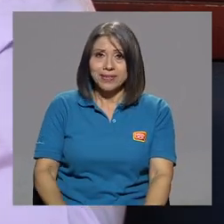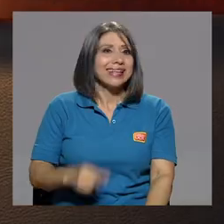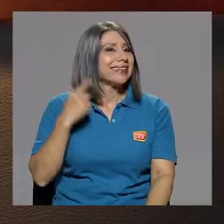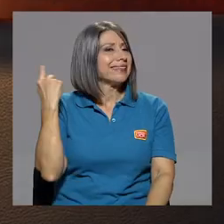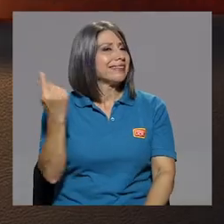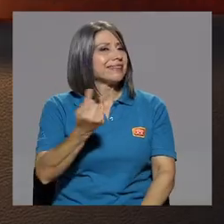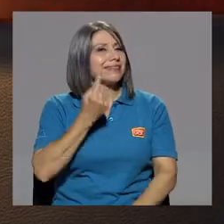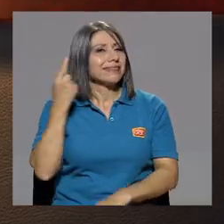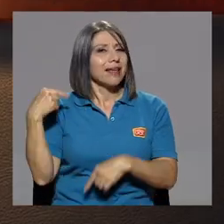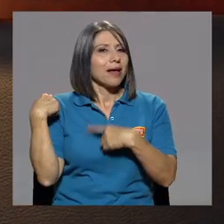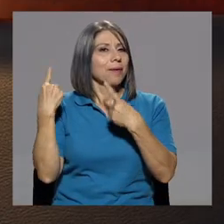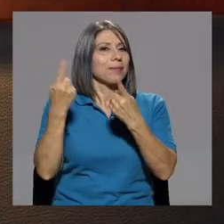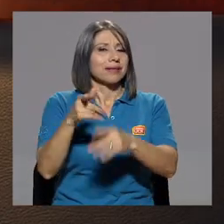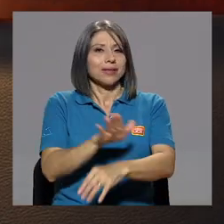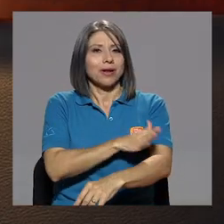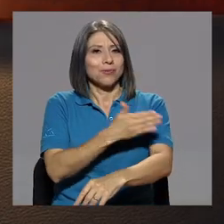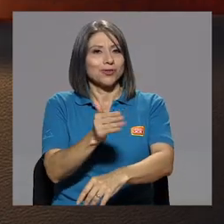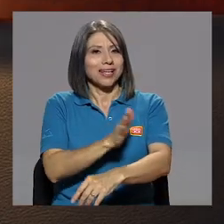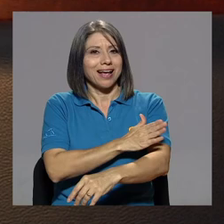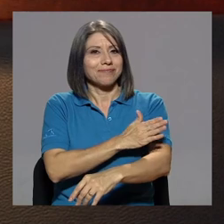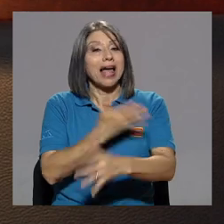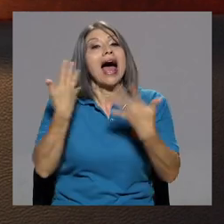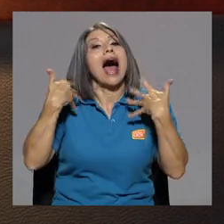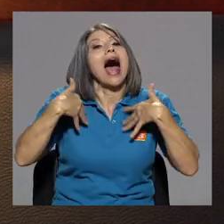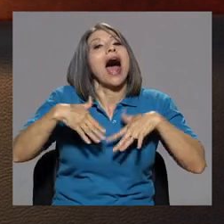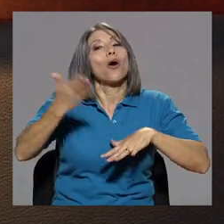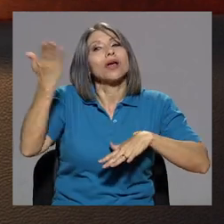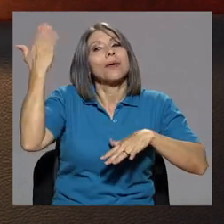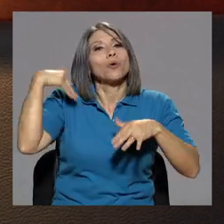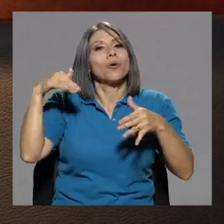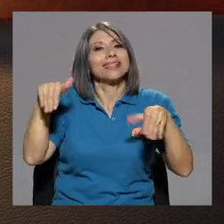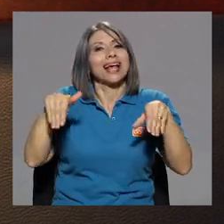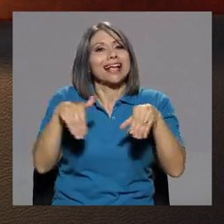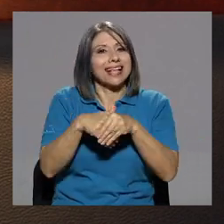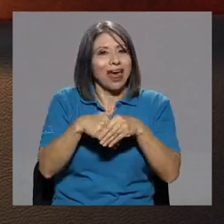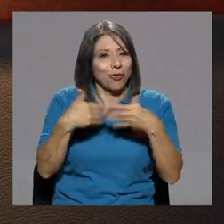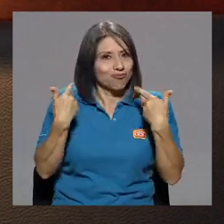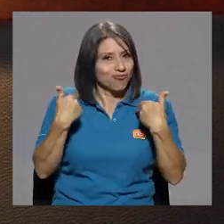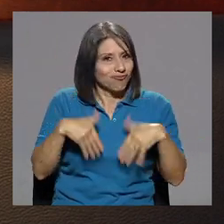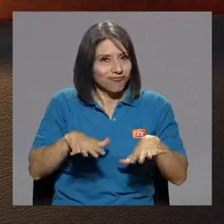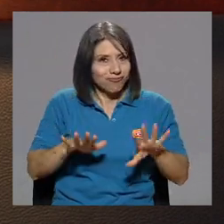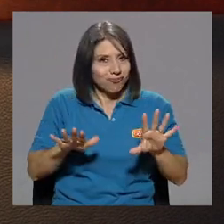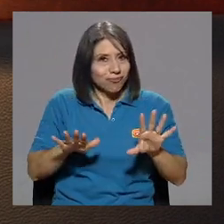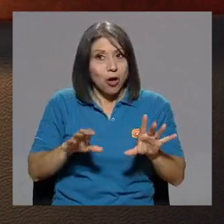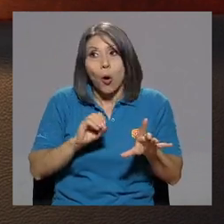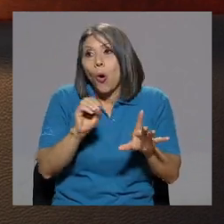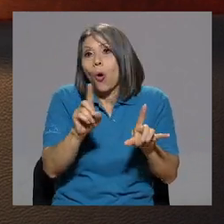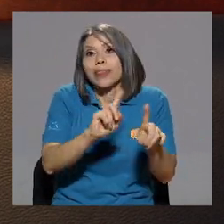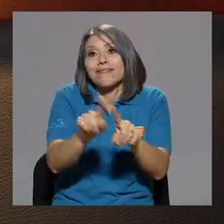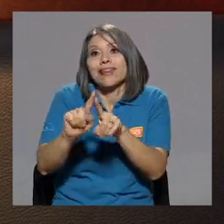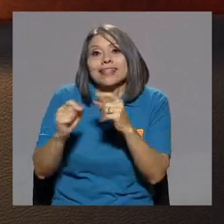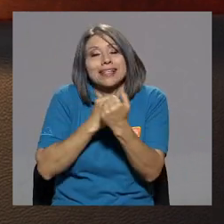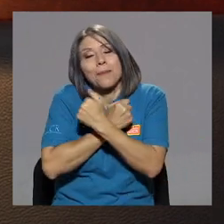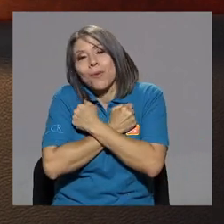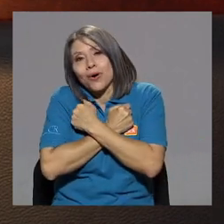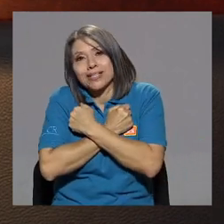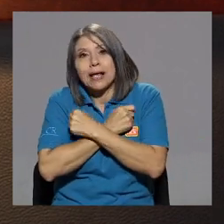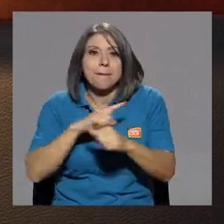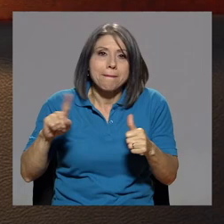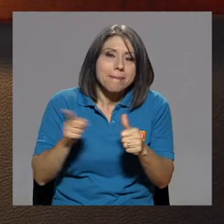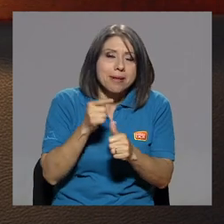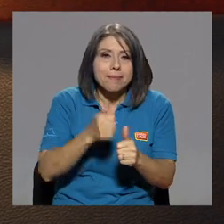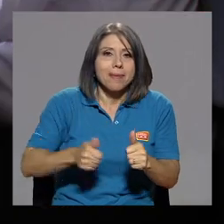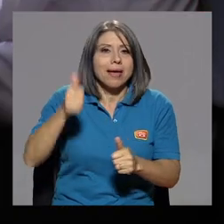Siempre ha sido la música. Aunque se hubiese casado Sandra o los amores que tú, primero es